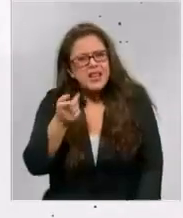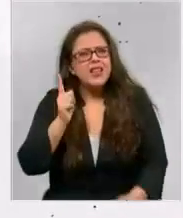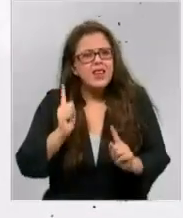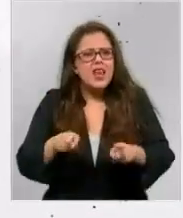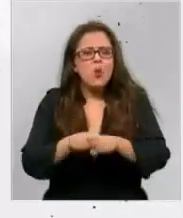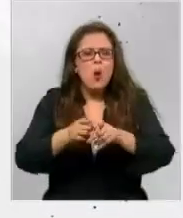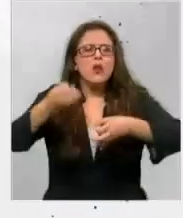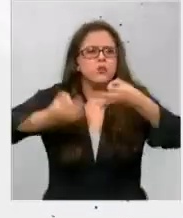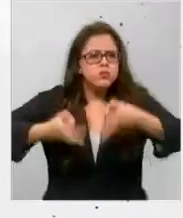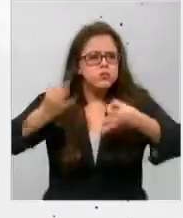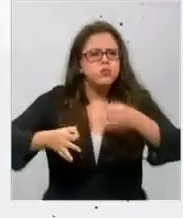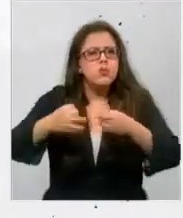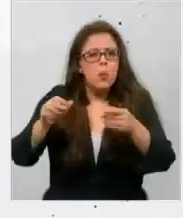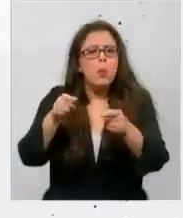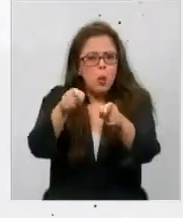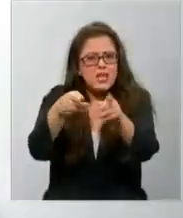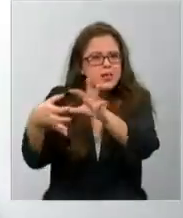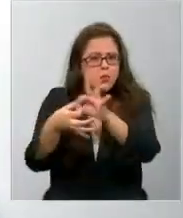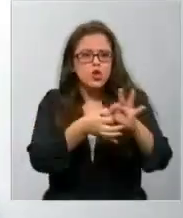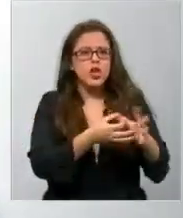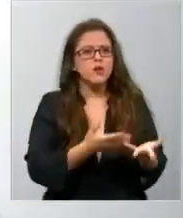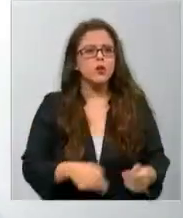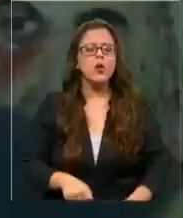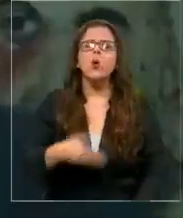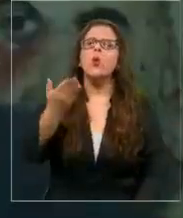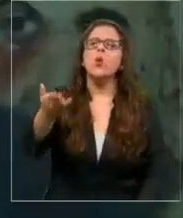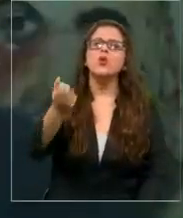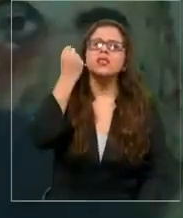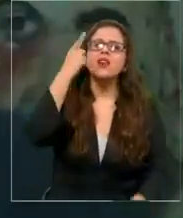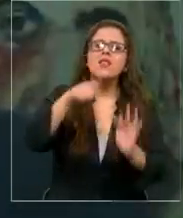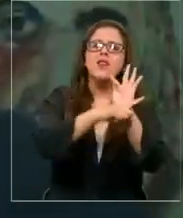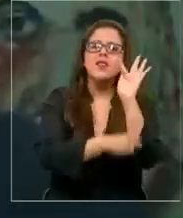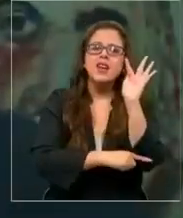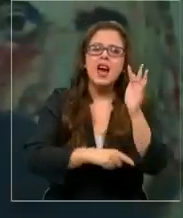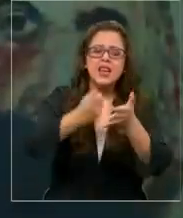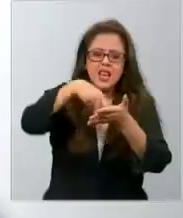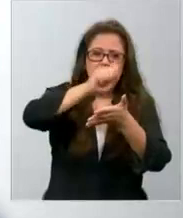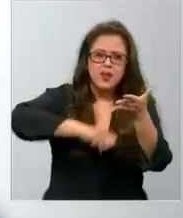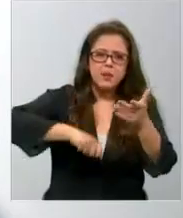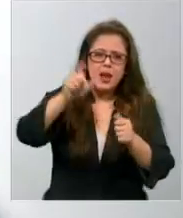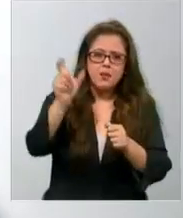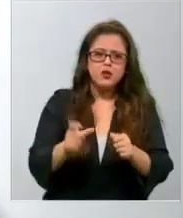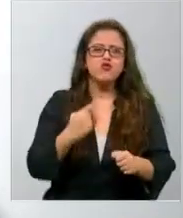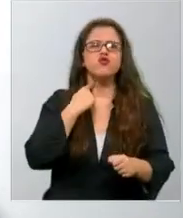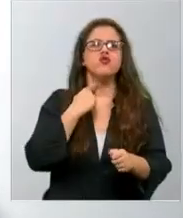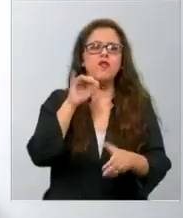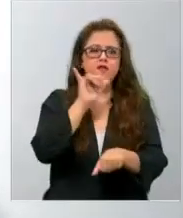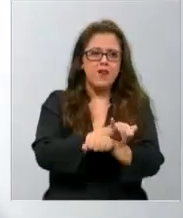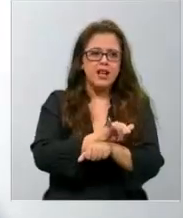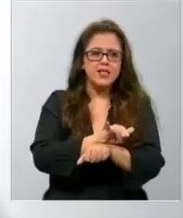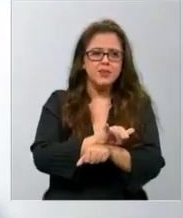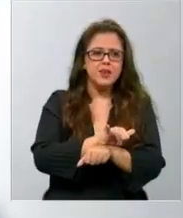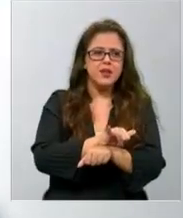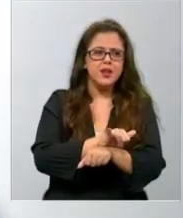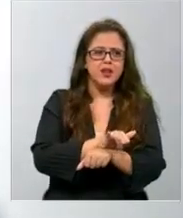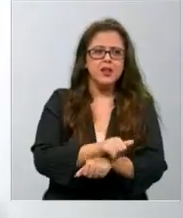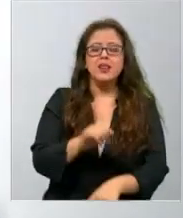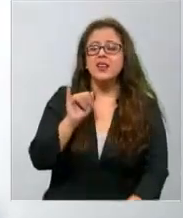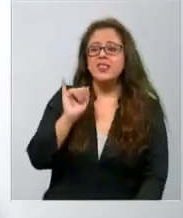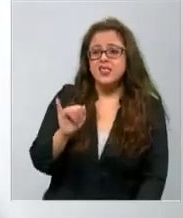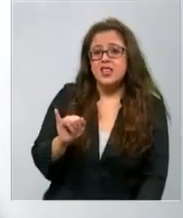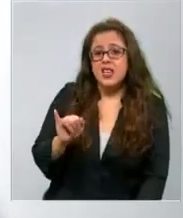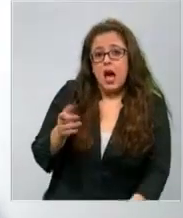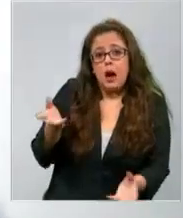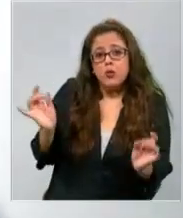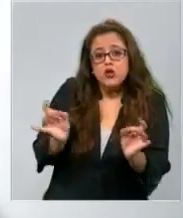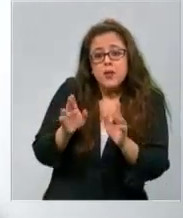seguirle un juicio a Chinchón por eso. ¿Usted sabía, fiscal, que la firma de la víctima era falsa? Claramente una alegación que se pretende hacer a